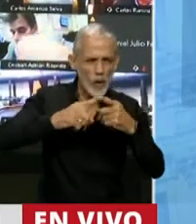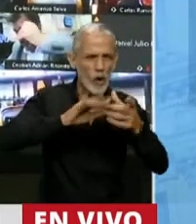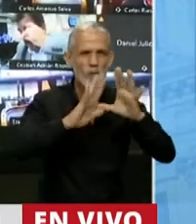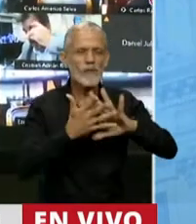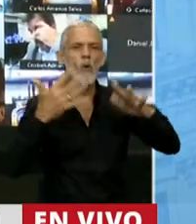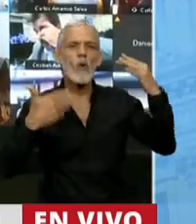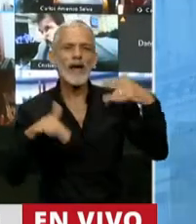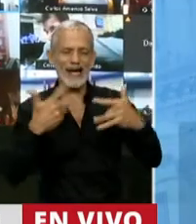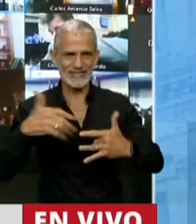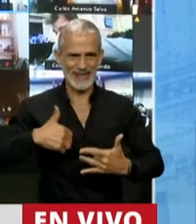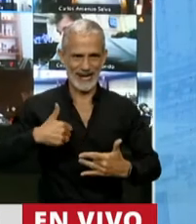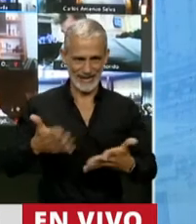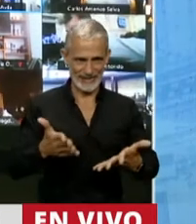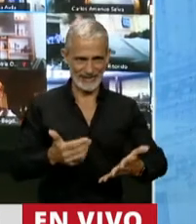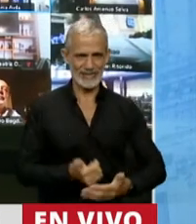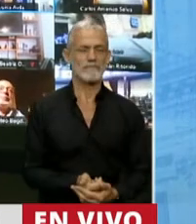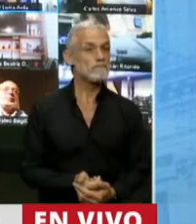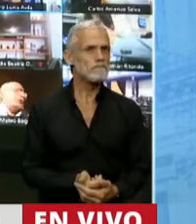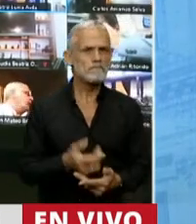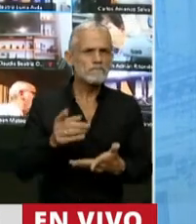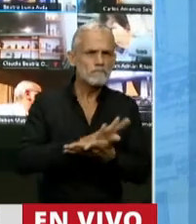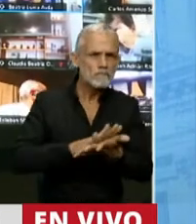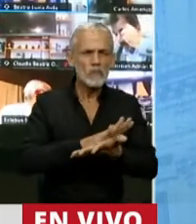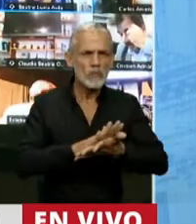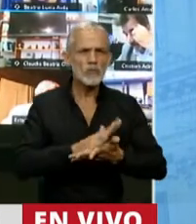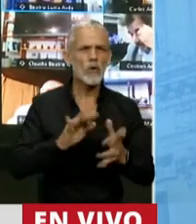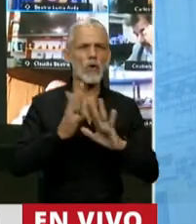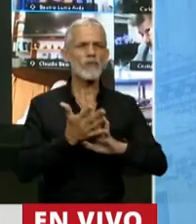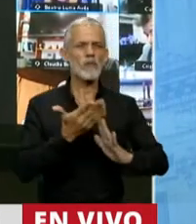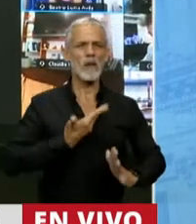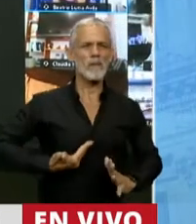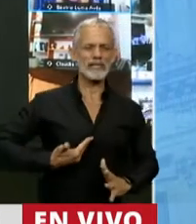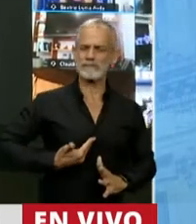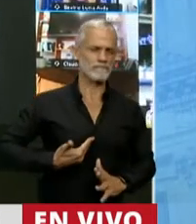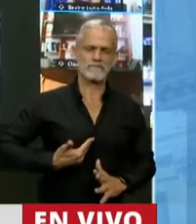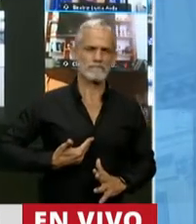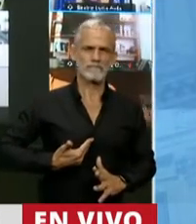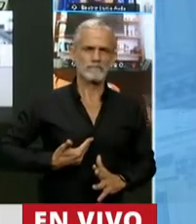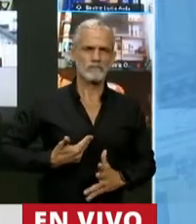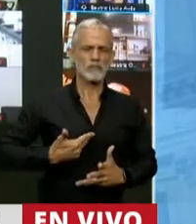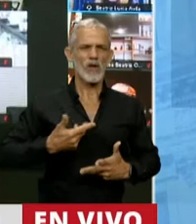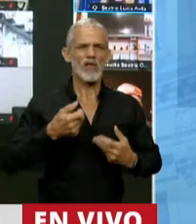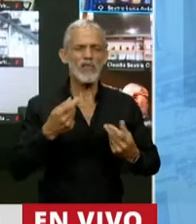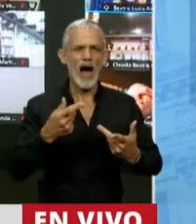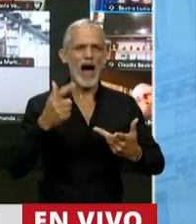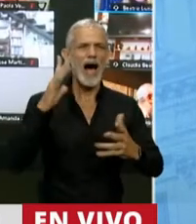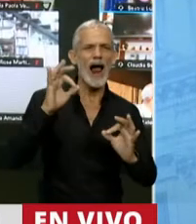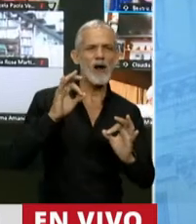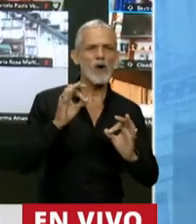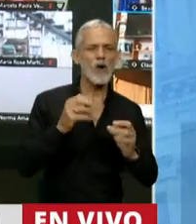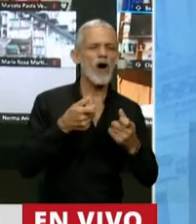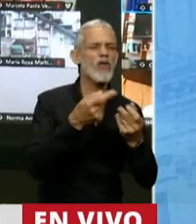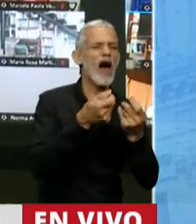urgencias de la Argentina. Eso no se resuelve desde un lugar de presidente, que le da algo a algunos